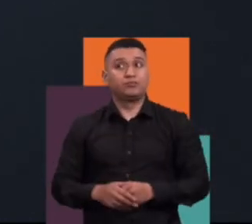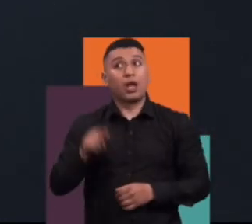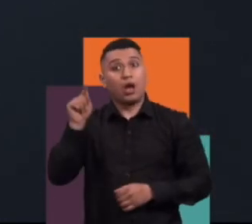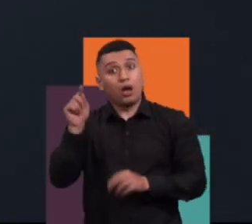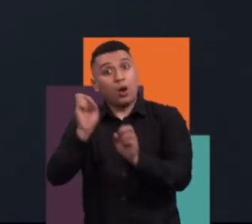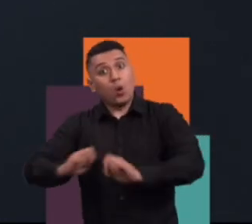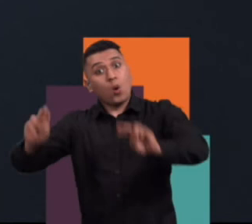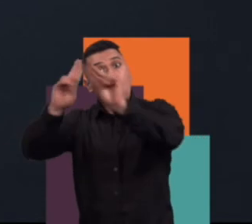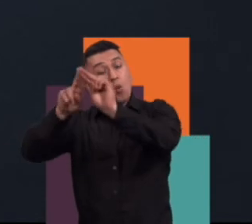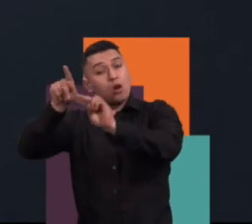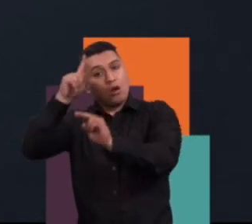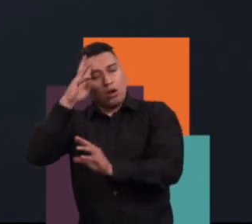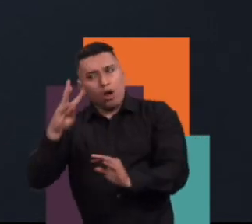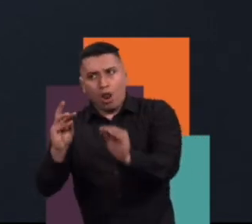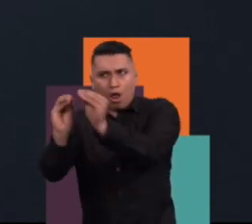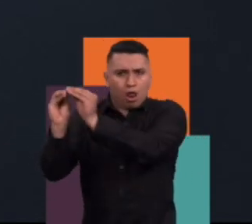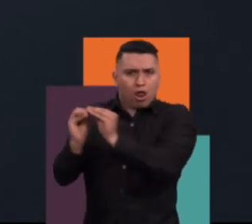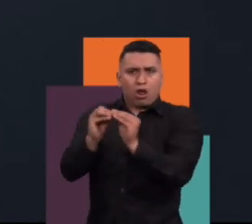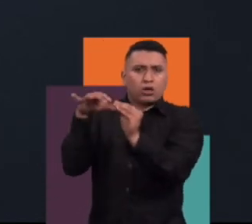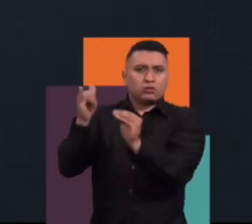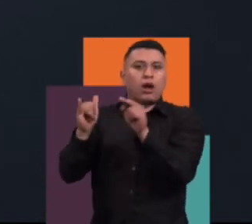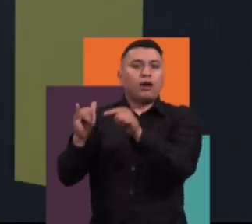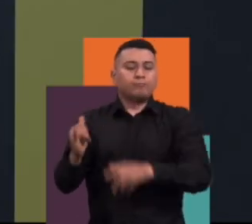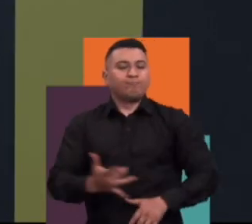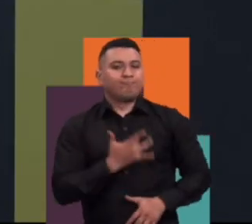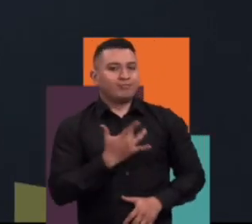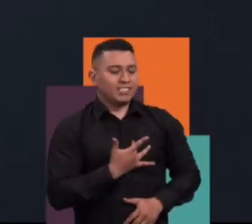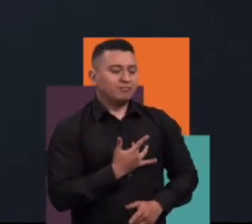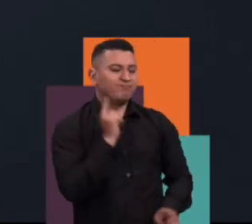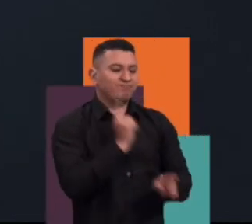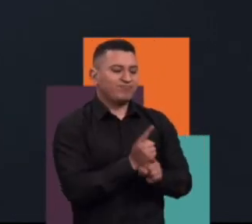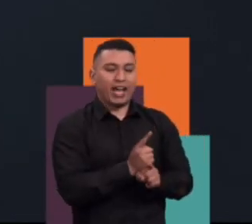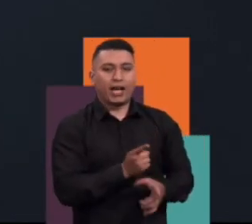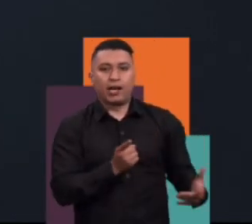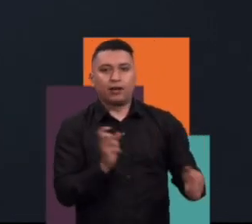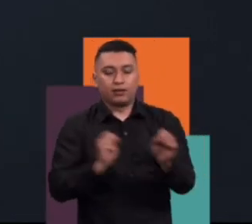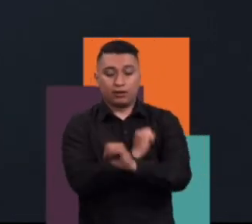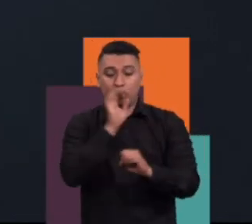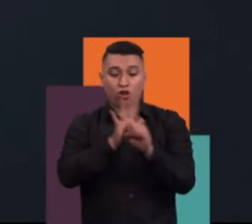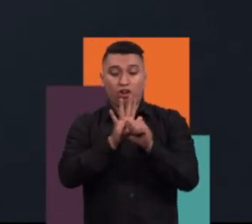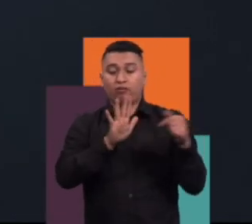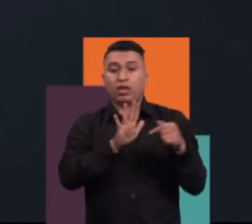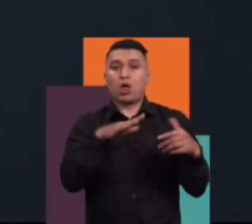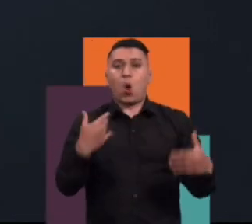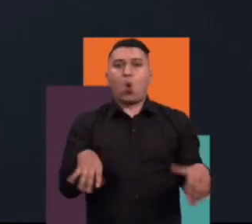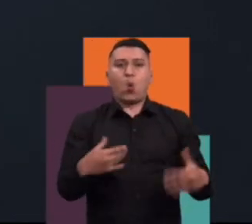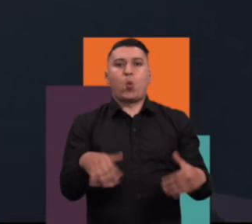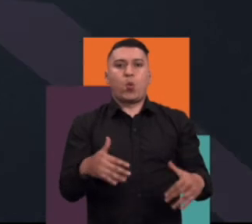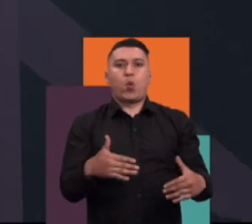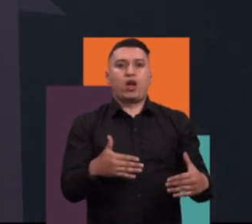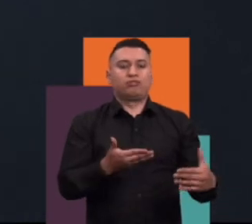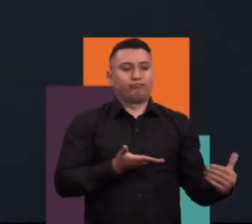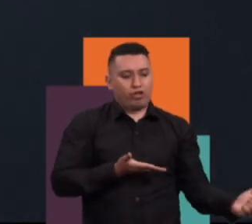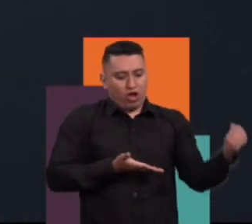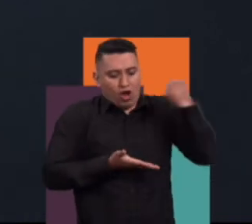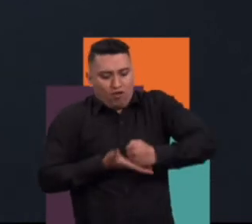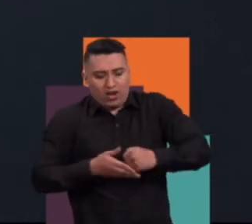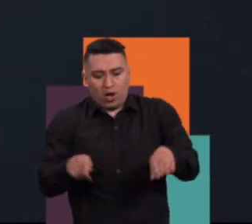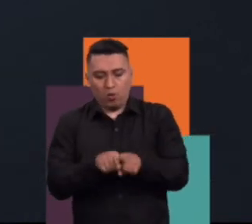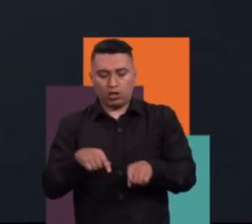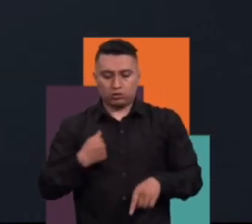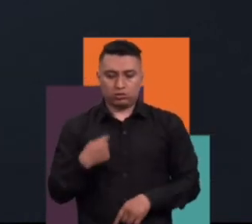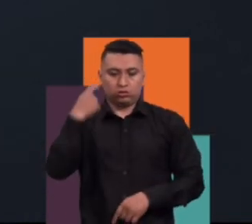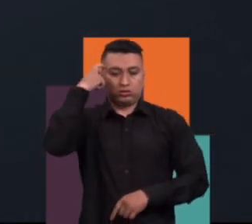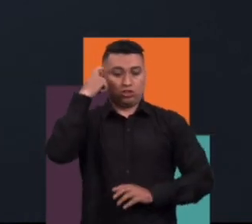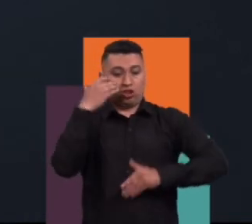organizaciones internacionales en que, efectivamente, la vivencia del COVID-19 nos obliga a repensar la manera